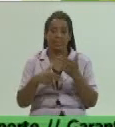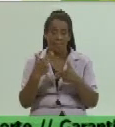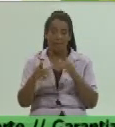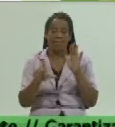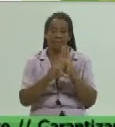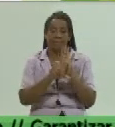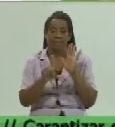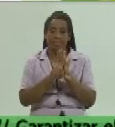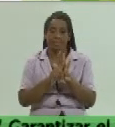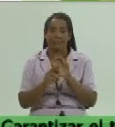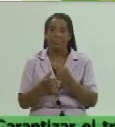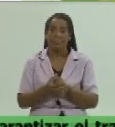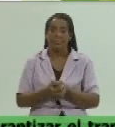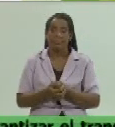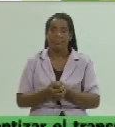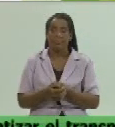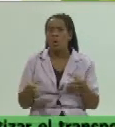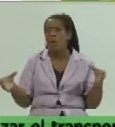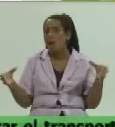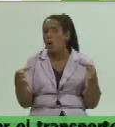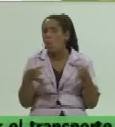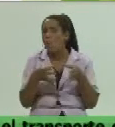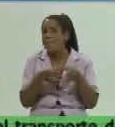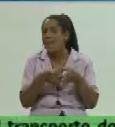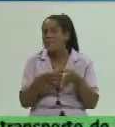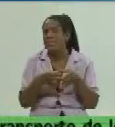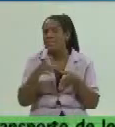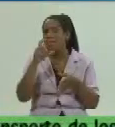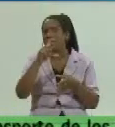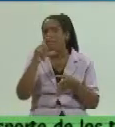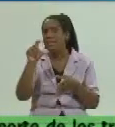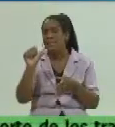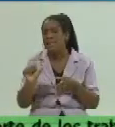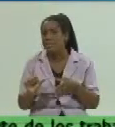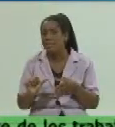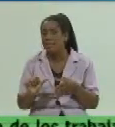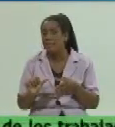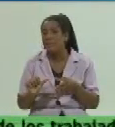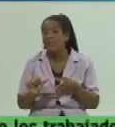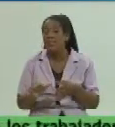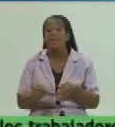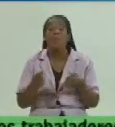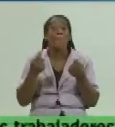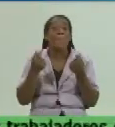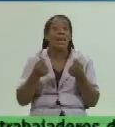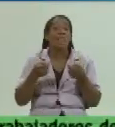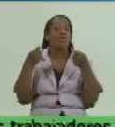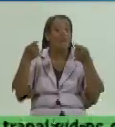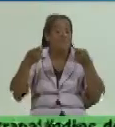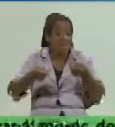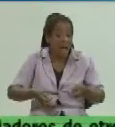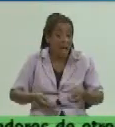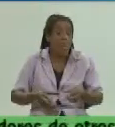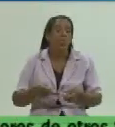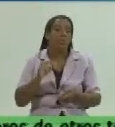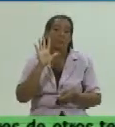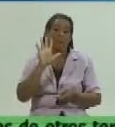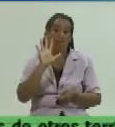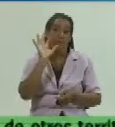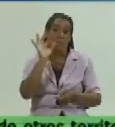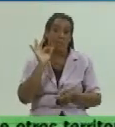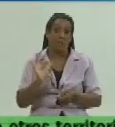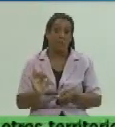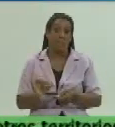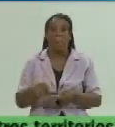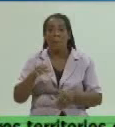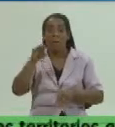forma pero las cooperativas por ejemplo el CCS siempre que sean con los precios fijados van a pagar el 5% reciben ese